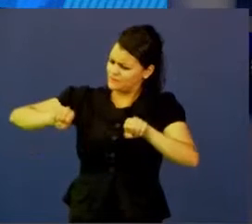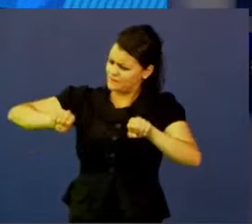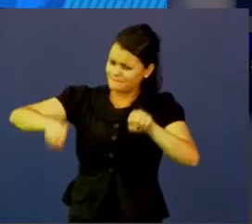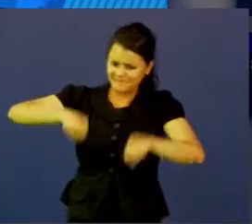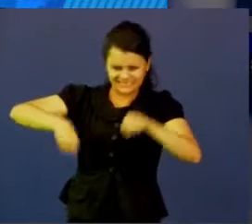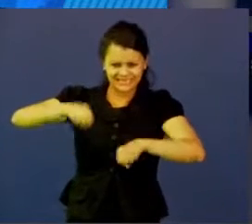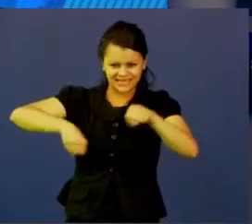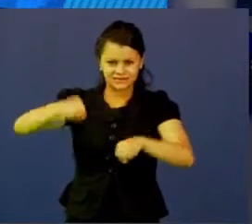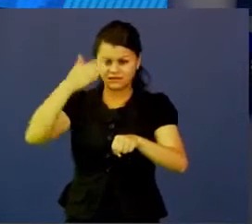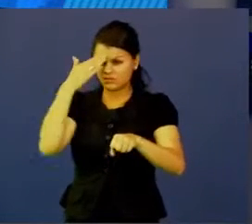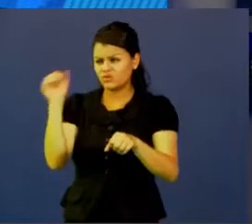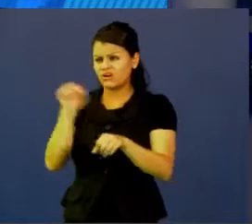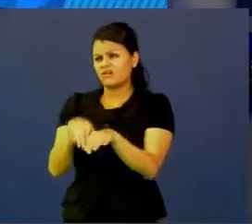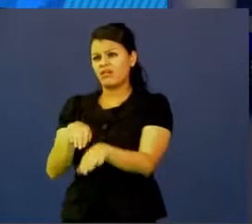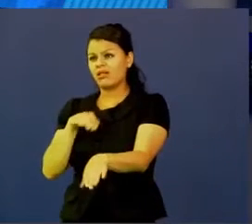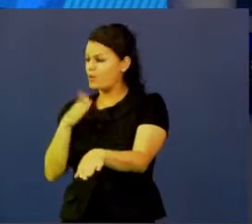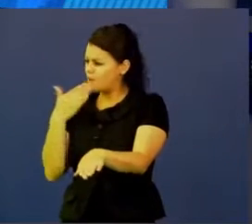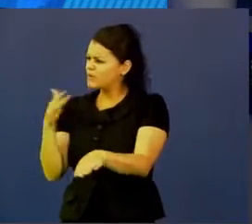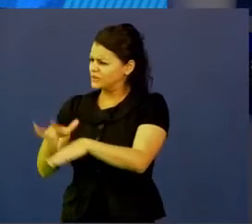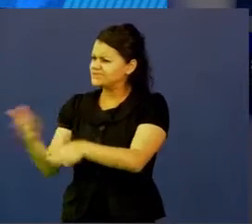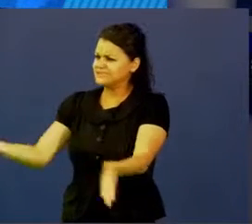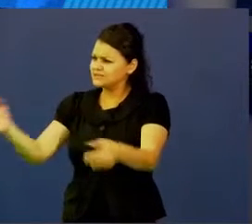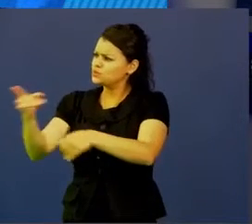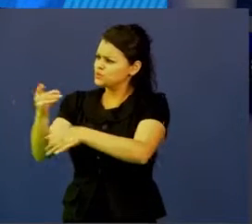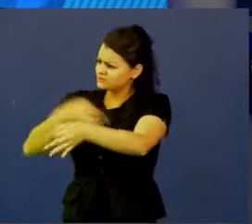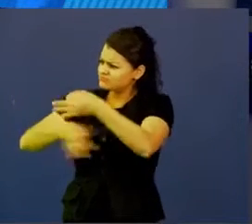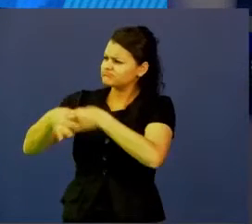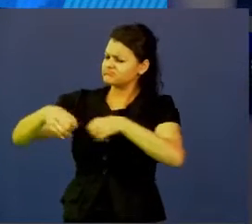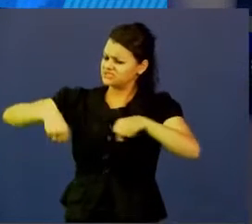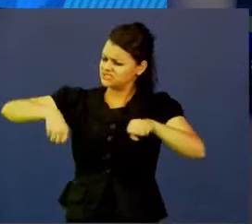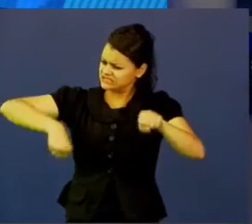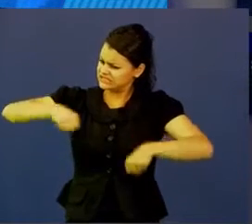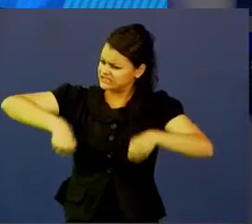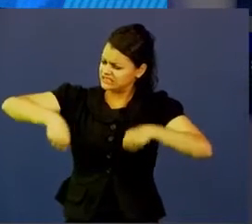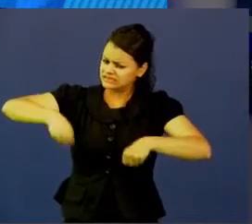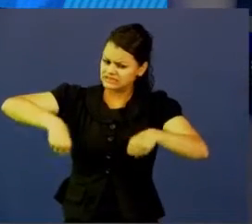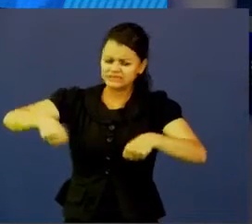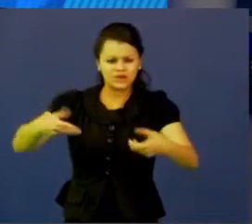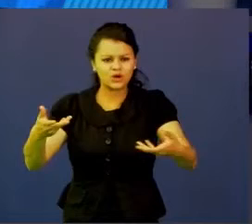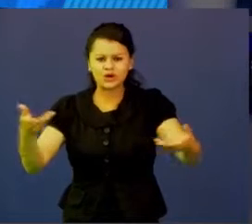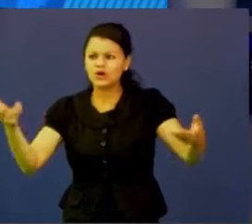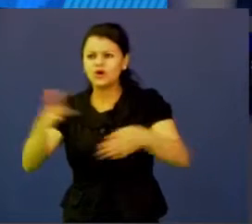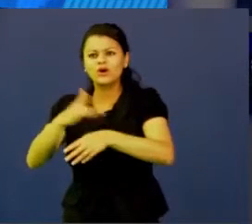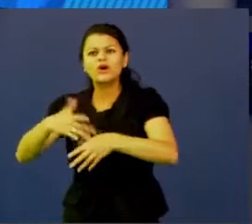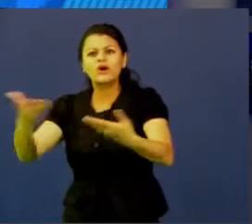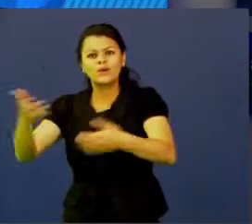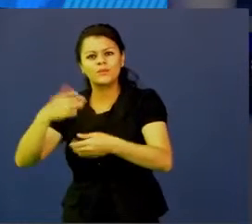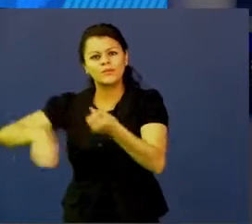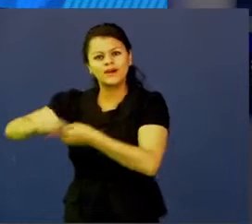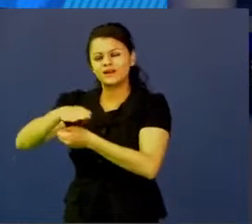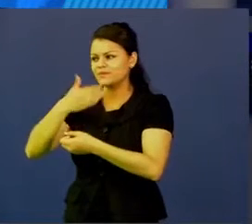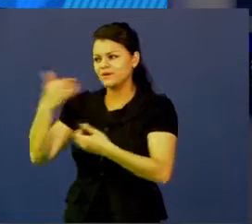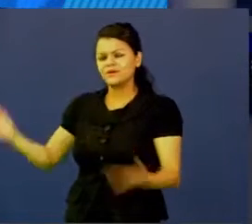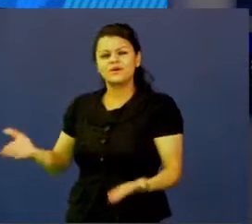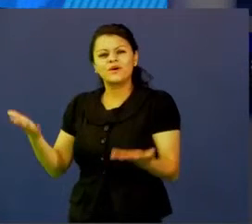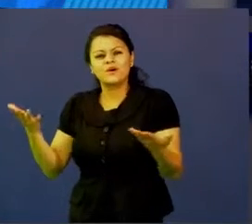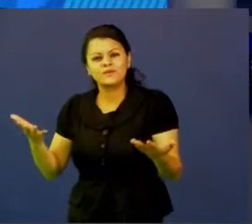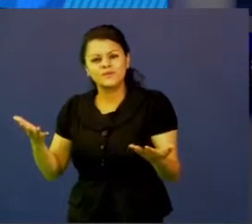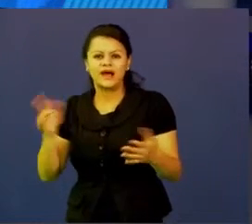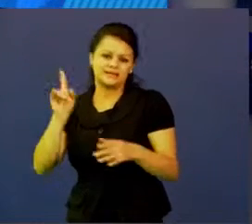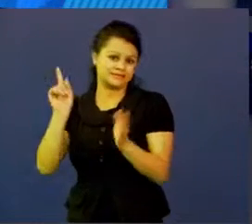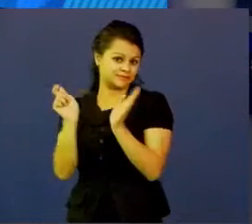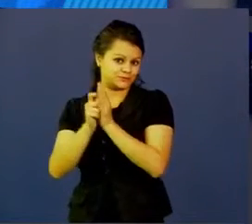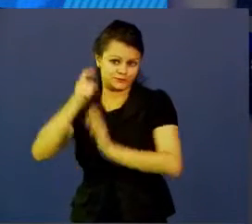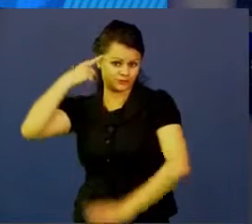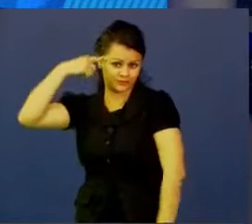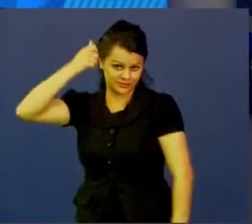movilidad en el barrio, en el pueblo. Entonces ahí yo ya tengo concretamente cuál es el reto. A los niños y